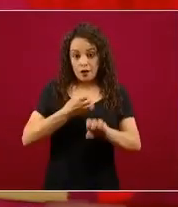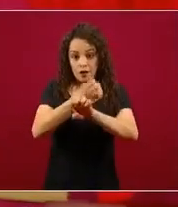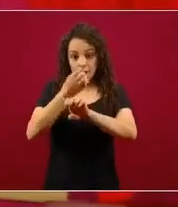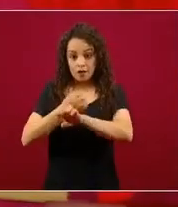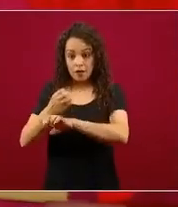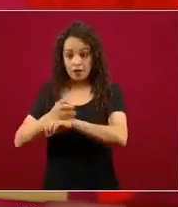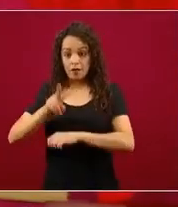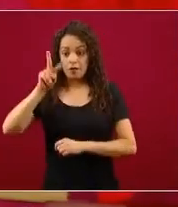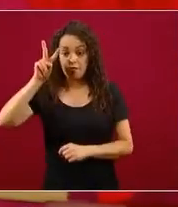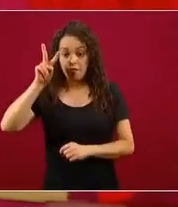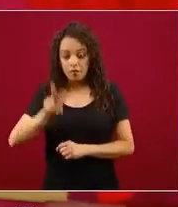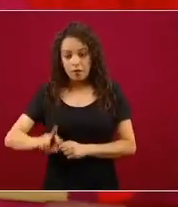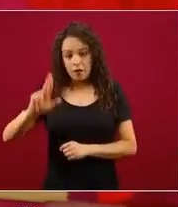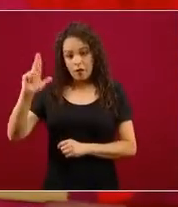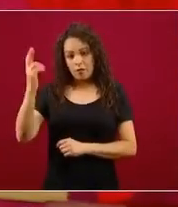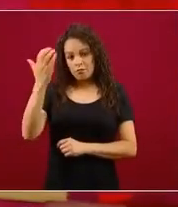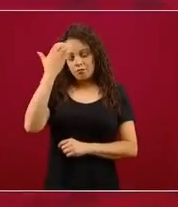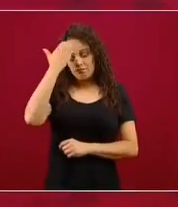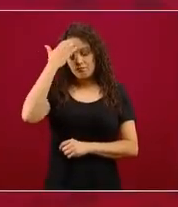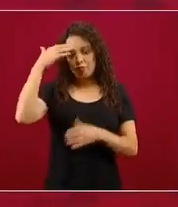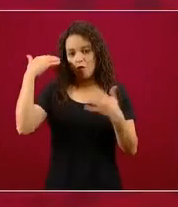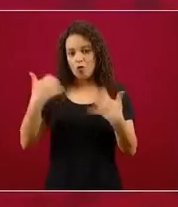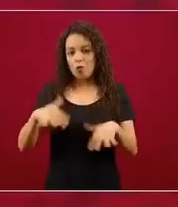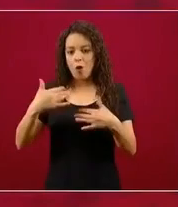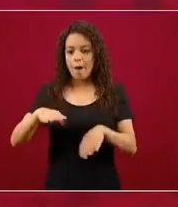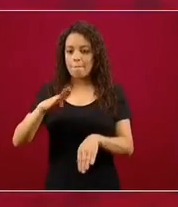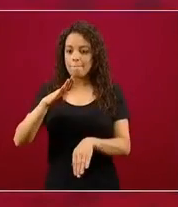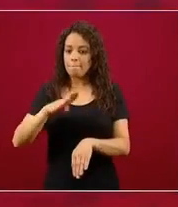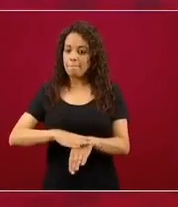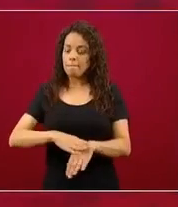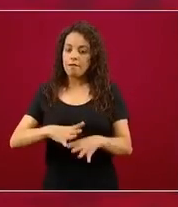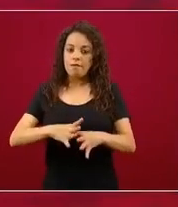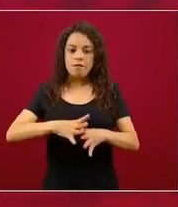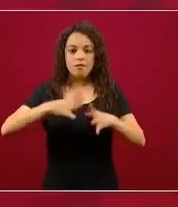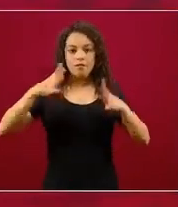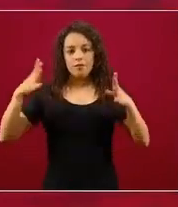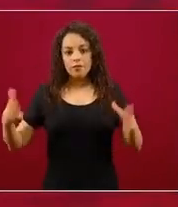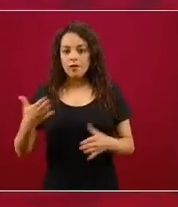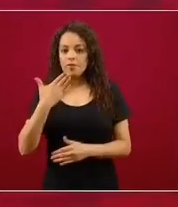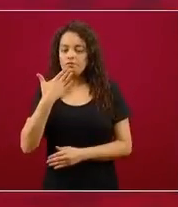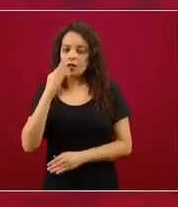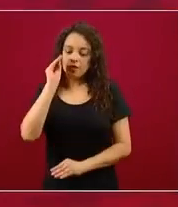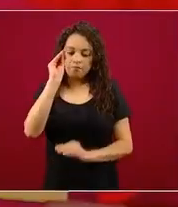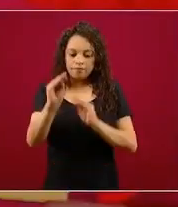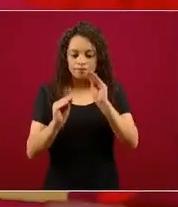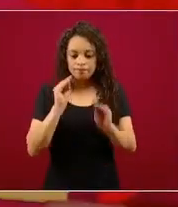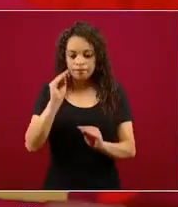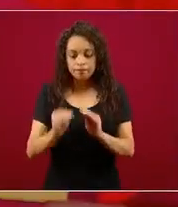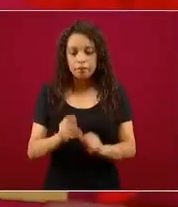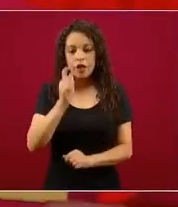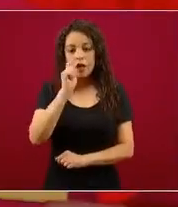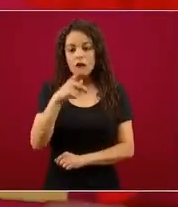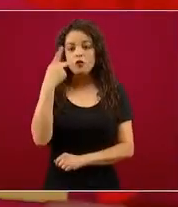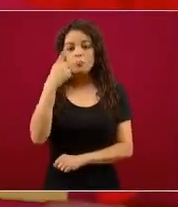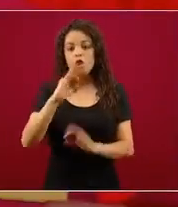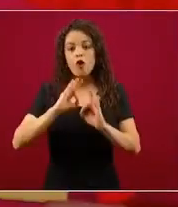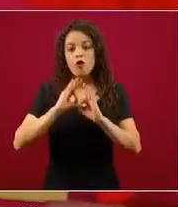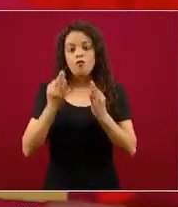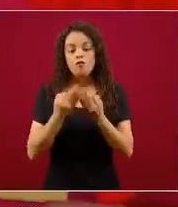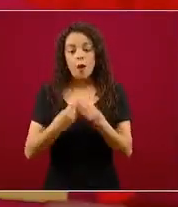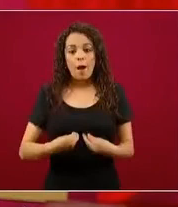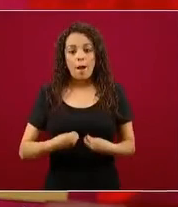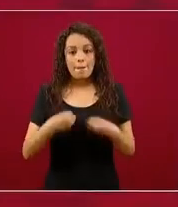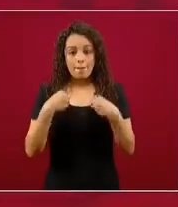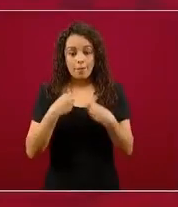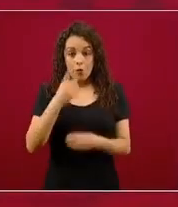más amplio y yo diría elaborado de sus realidades, no solamente en el campo de salud,